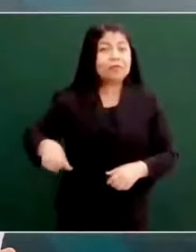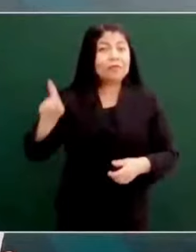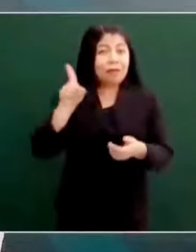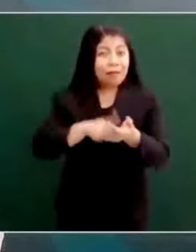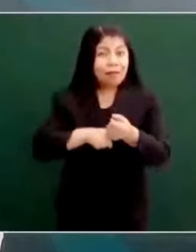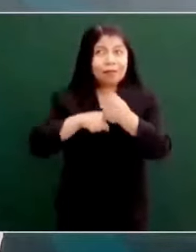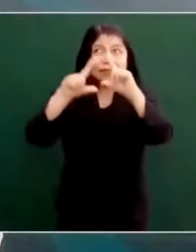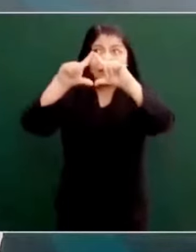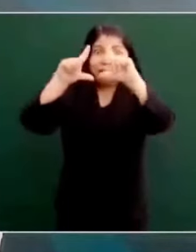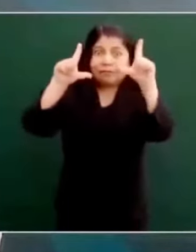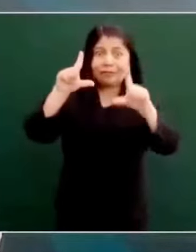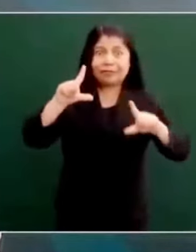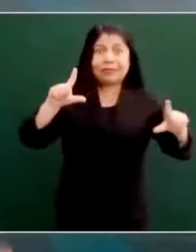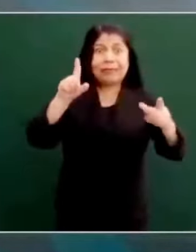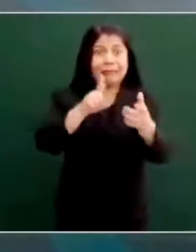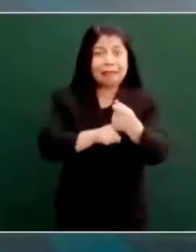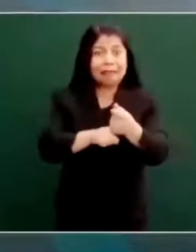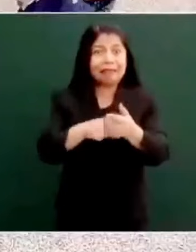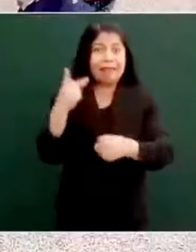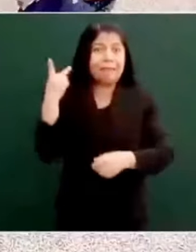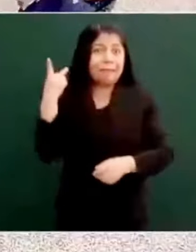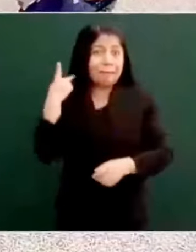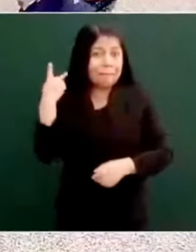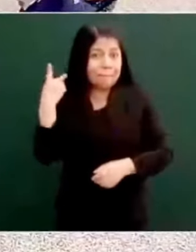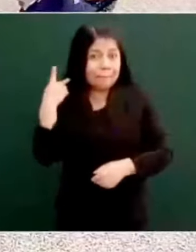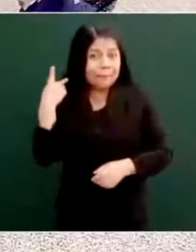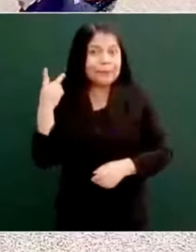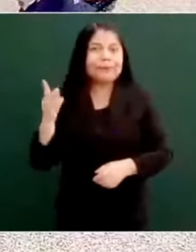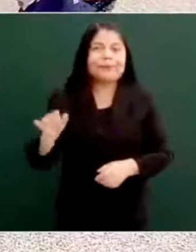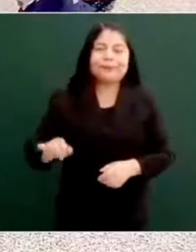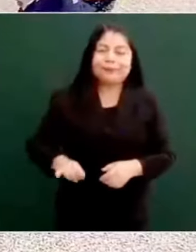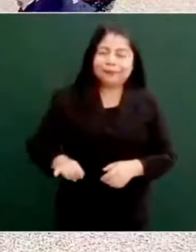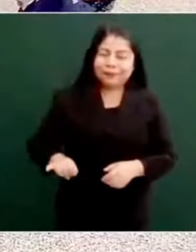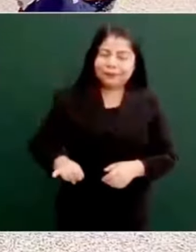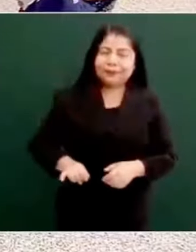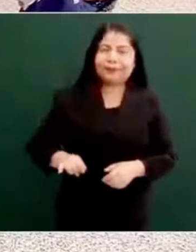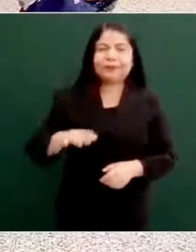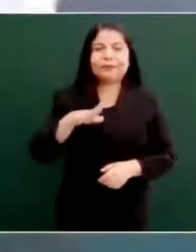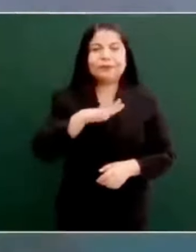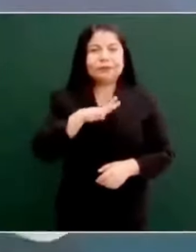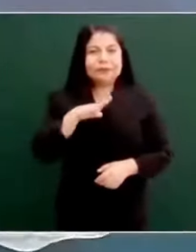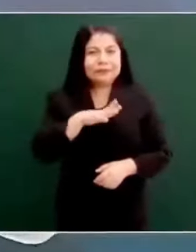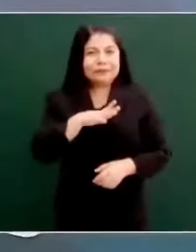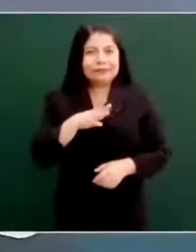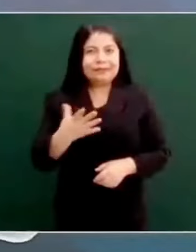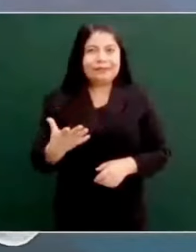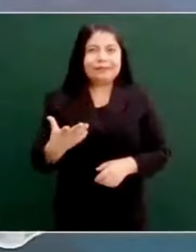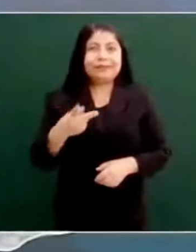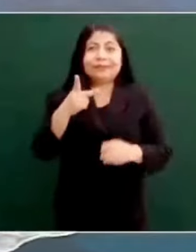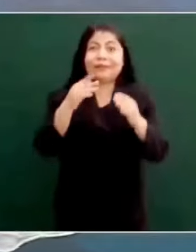y desde luego por encima está la libertad y la justicia,